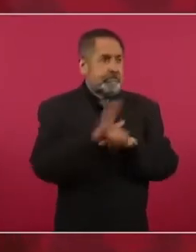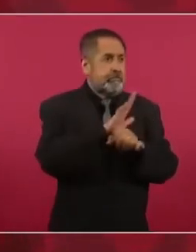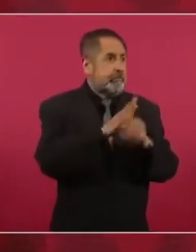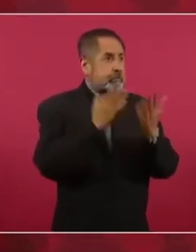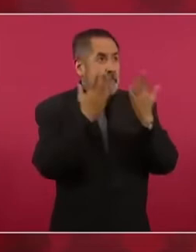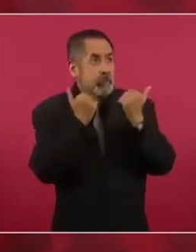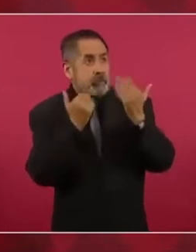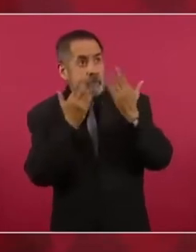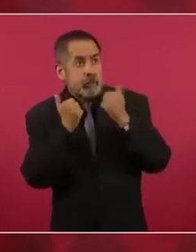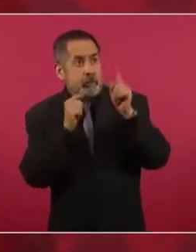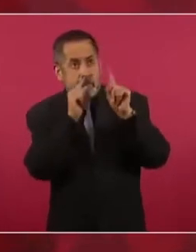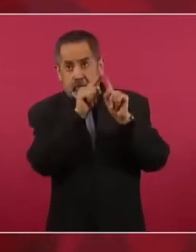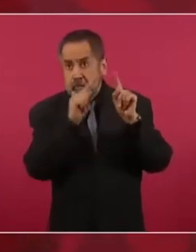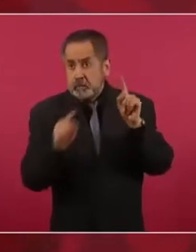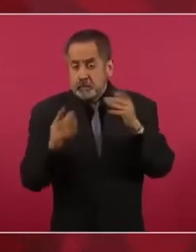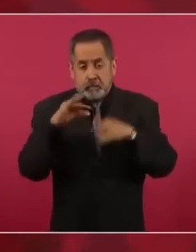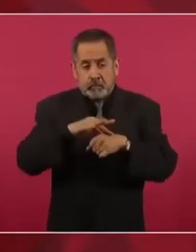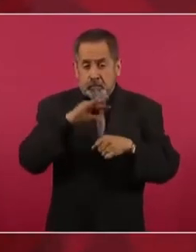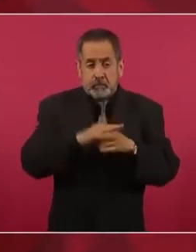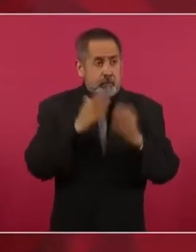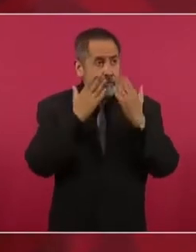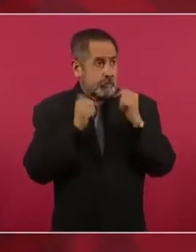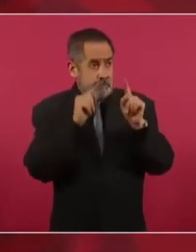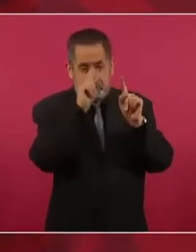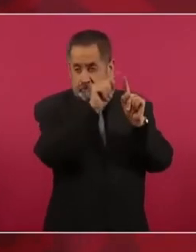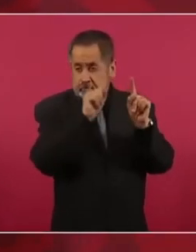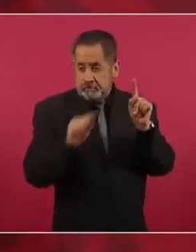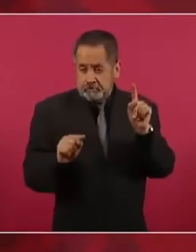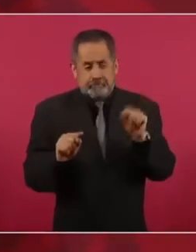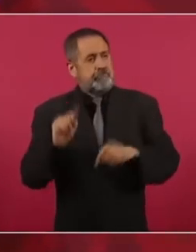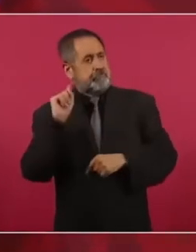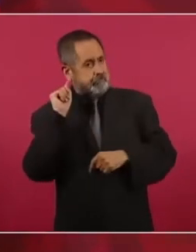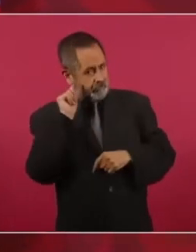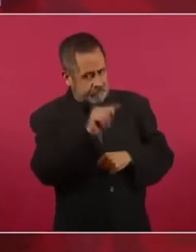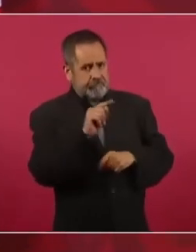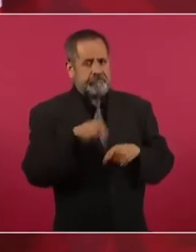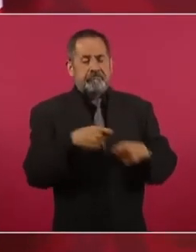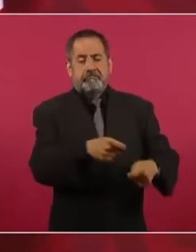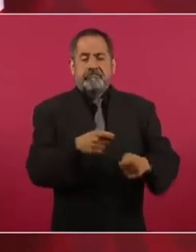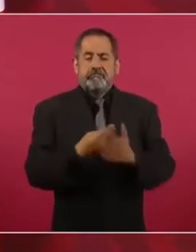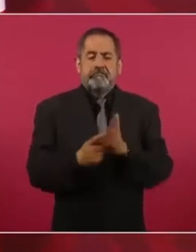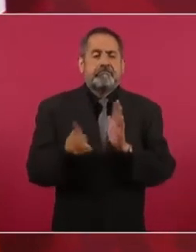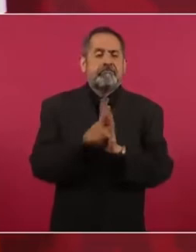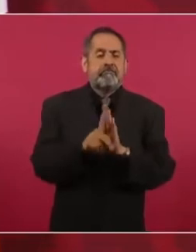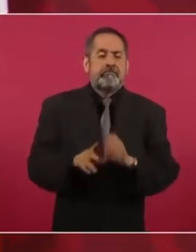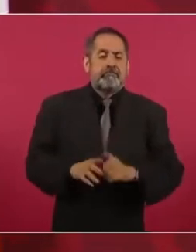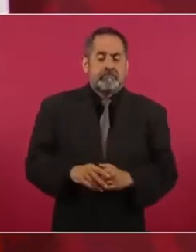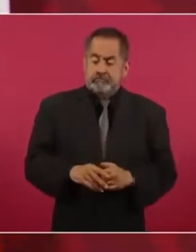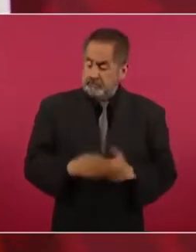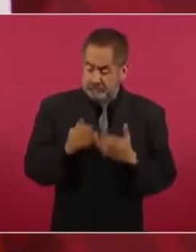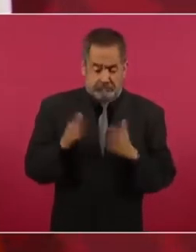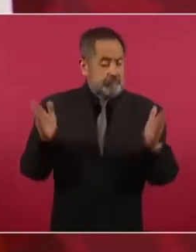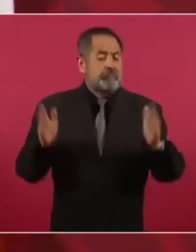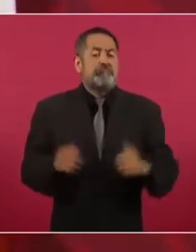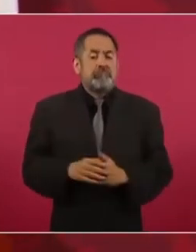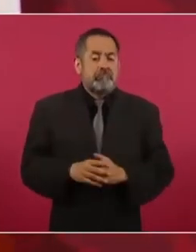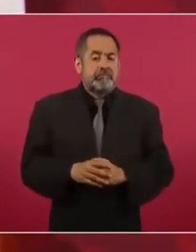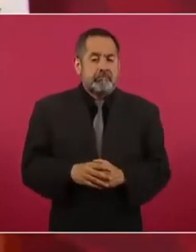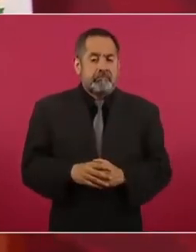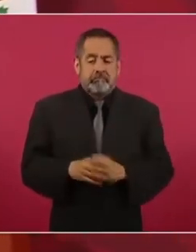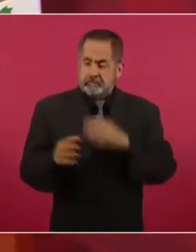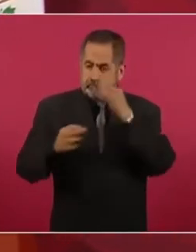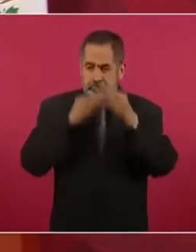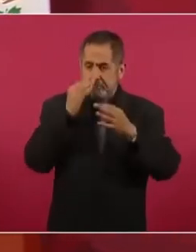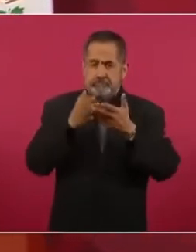médicos y se abre la